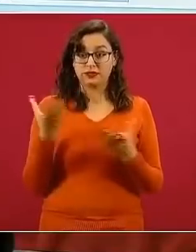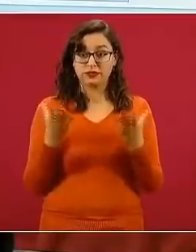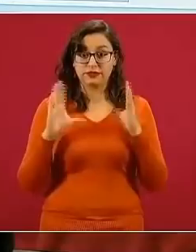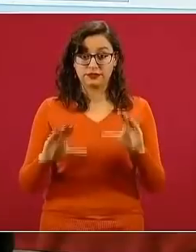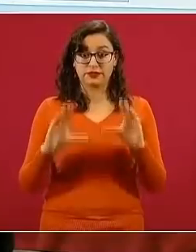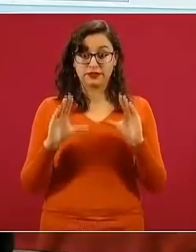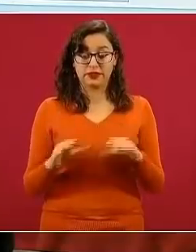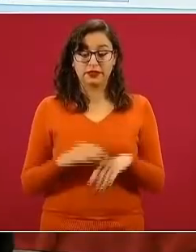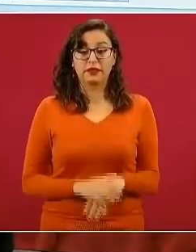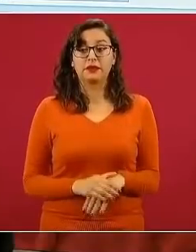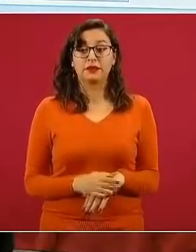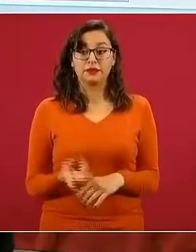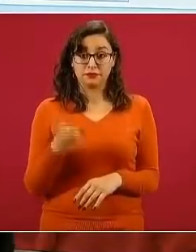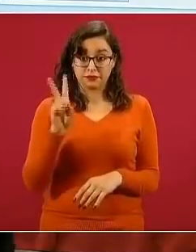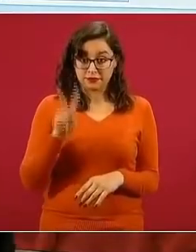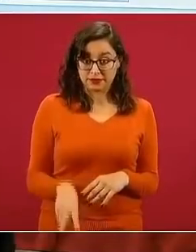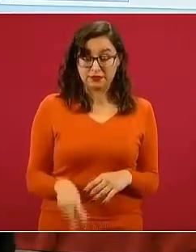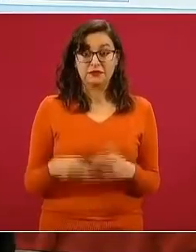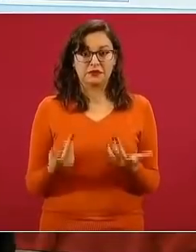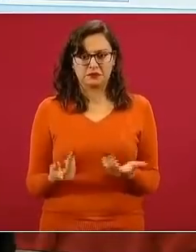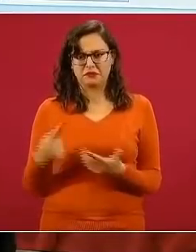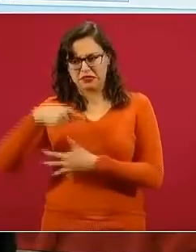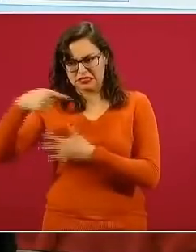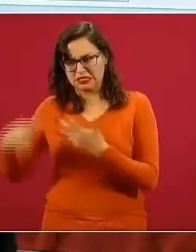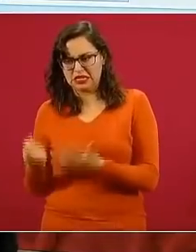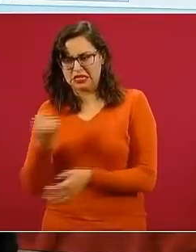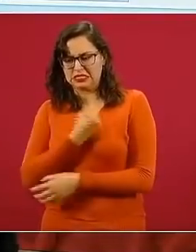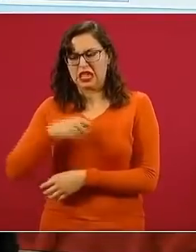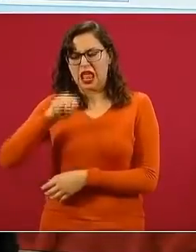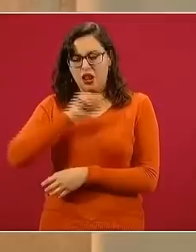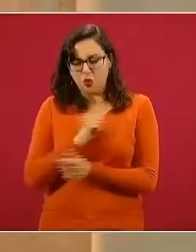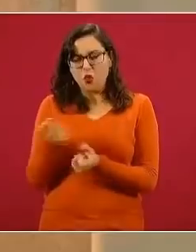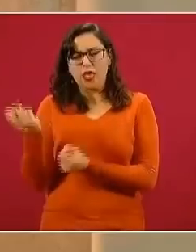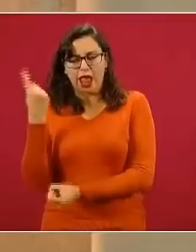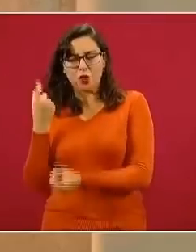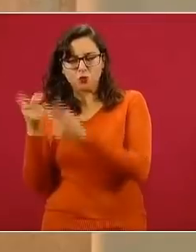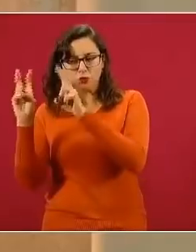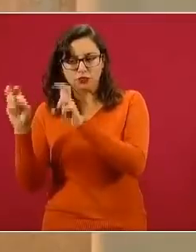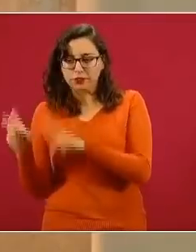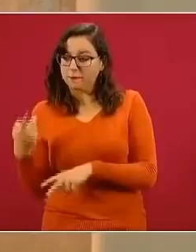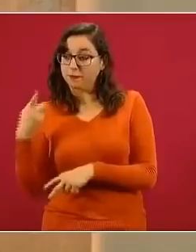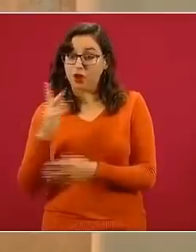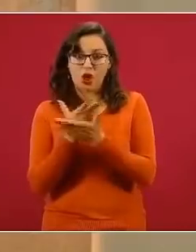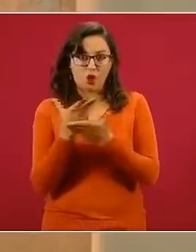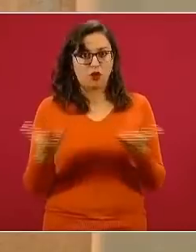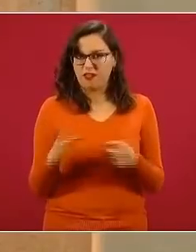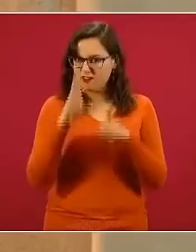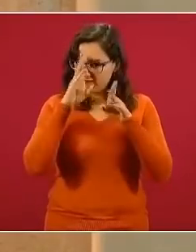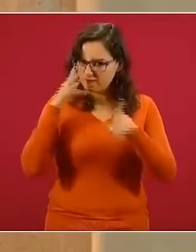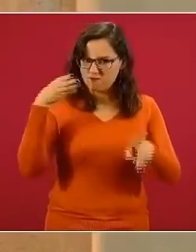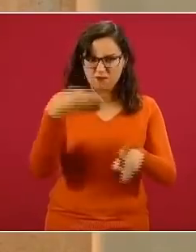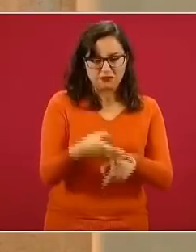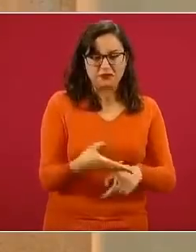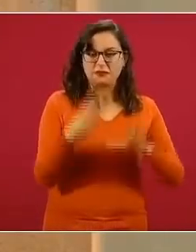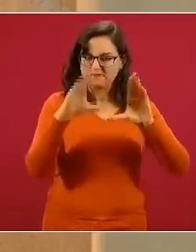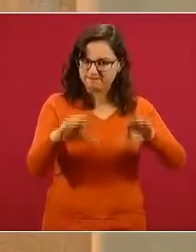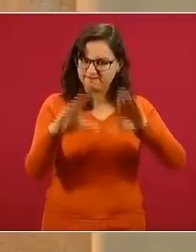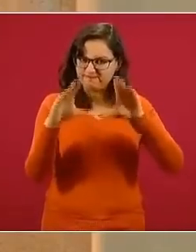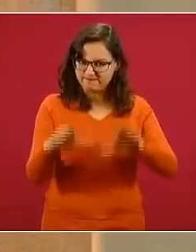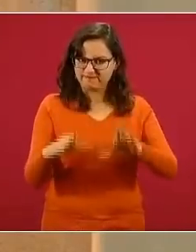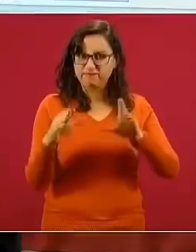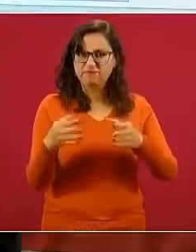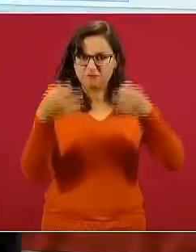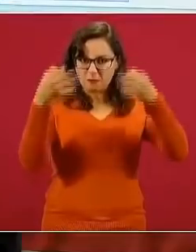curricular tiene otros elementos de salud, ahora ya hay una materia unificada que va a permitir hacer esto de manera muy efectiva, comunicarlo muy bien,